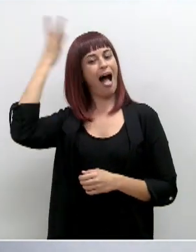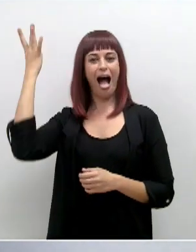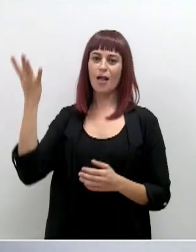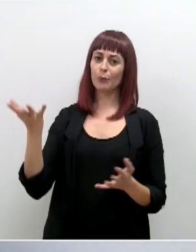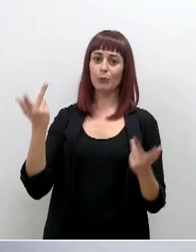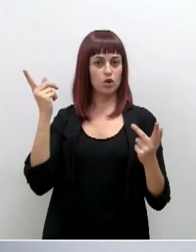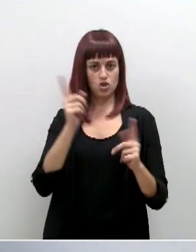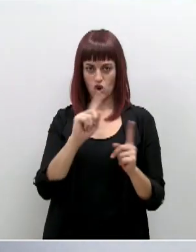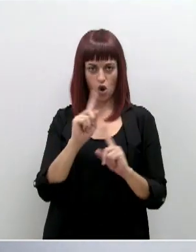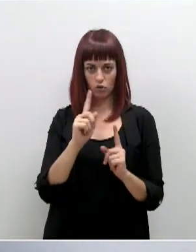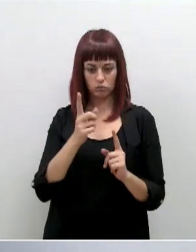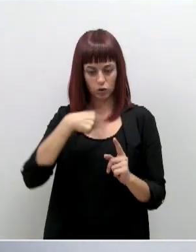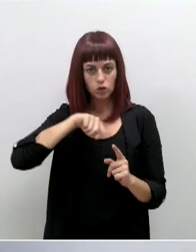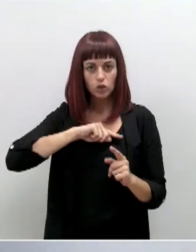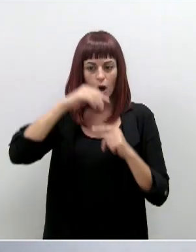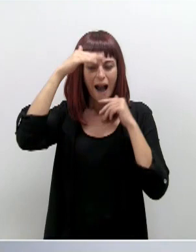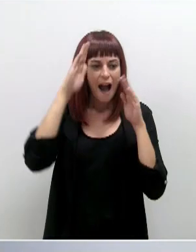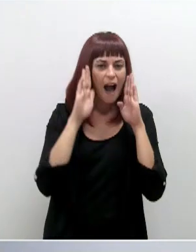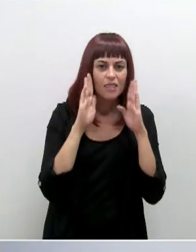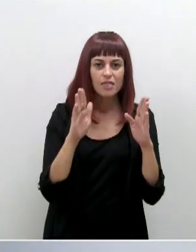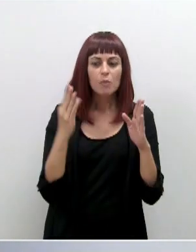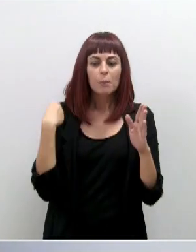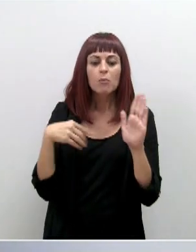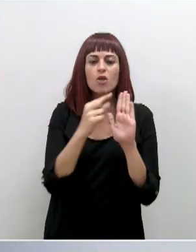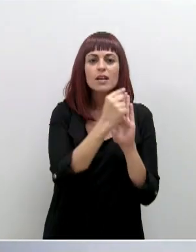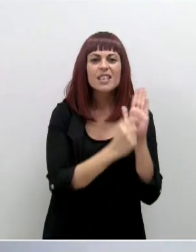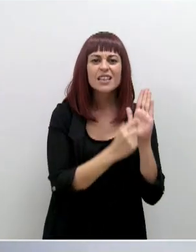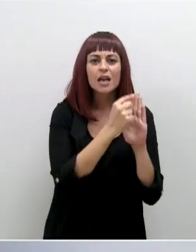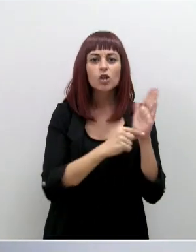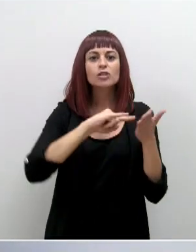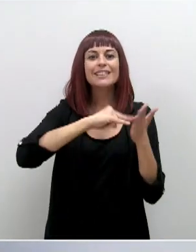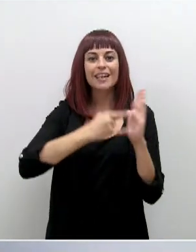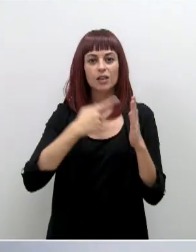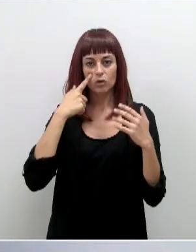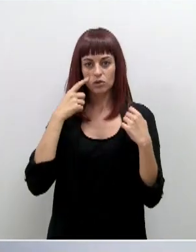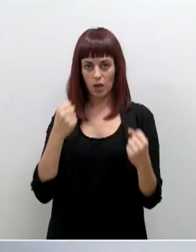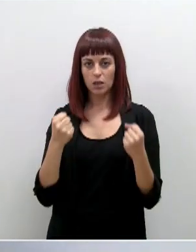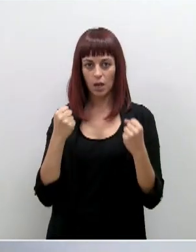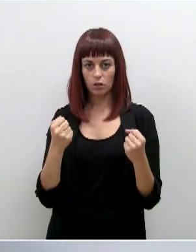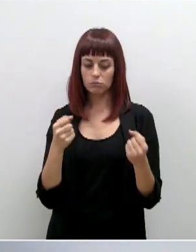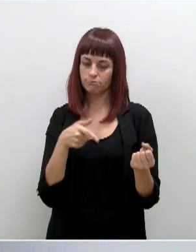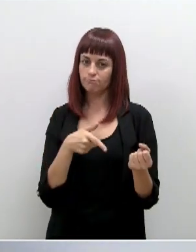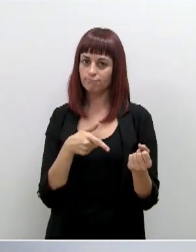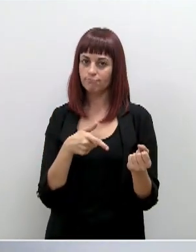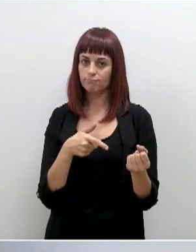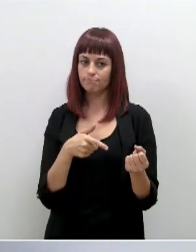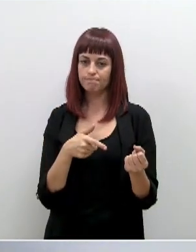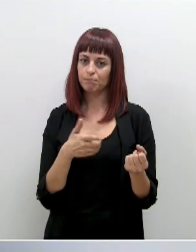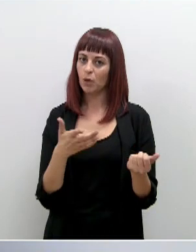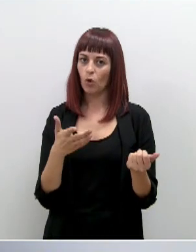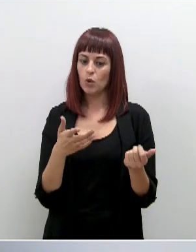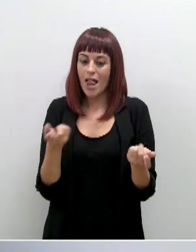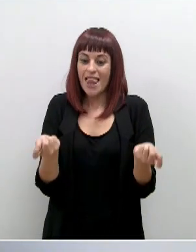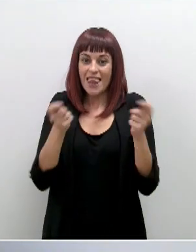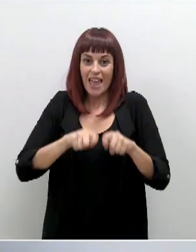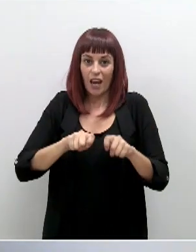Atendemos, como siempre lo hemos hecho, a criterios técnicos sanitarios. No queremos llegar a un cierre total.